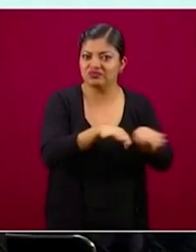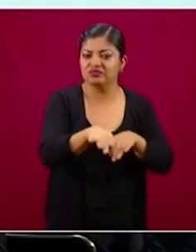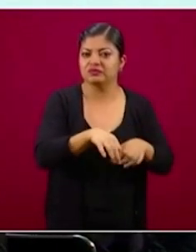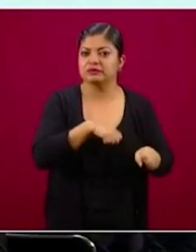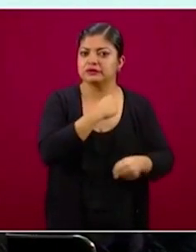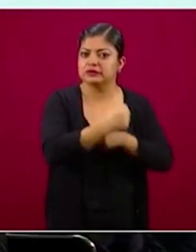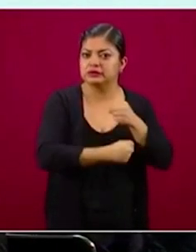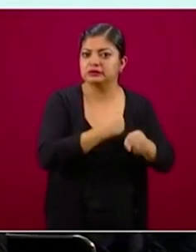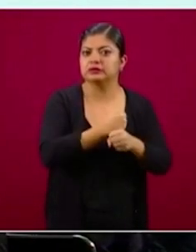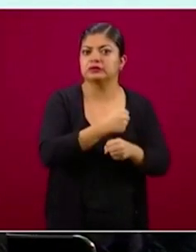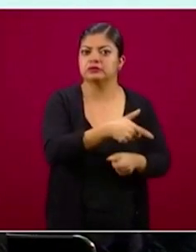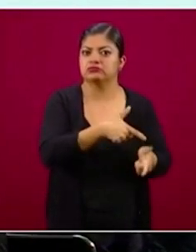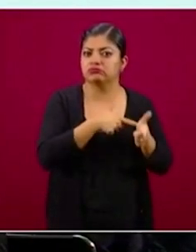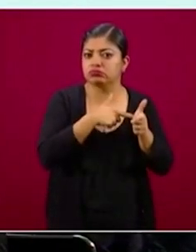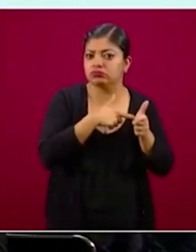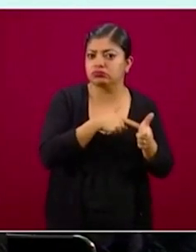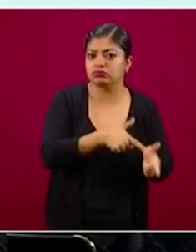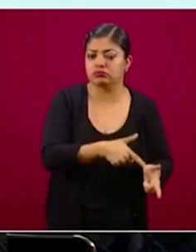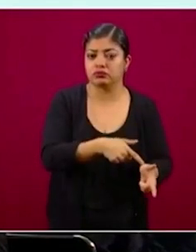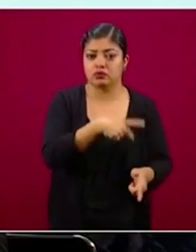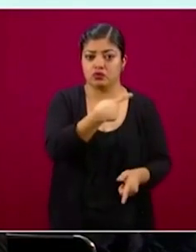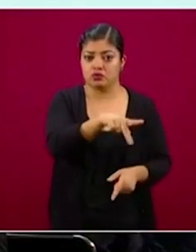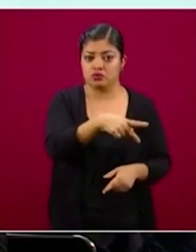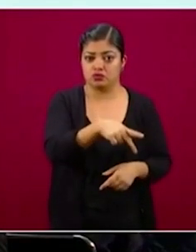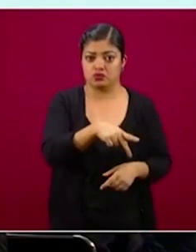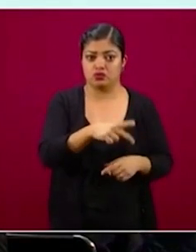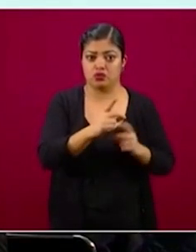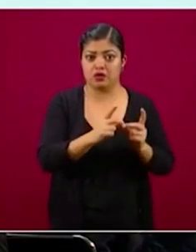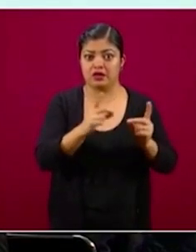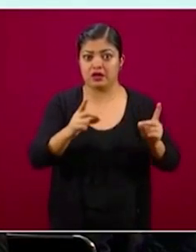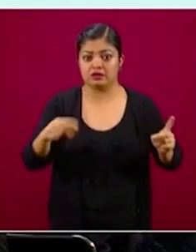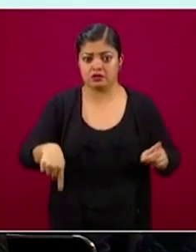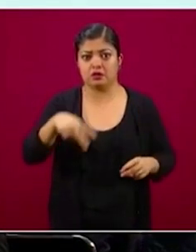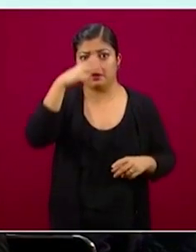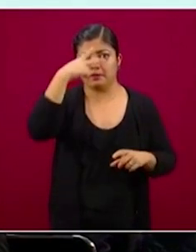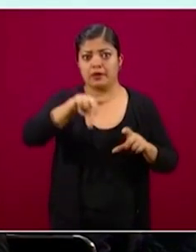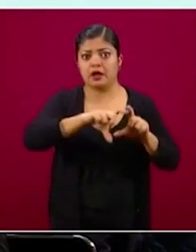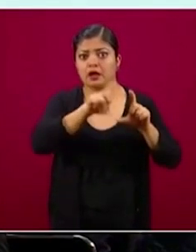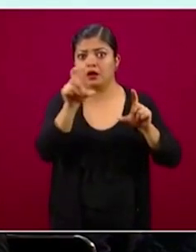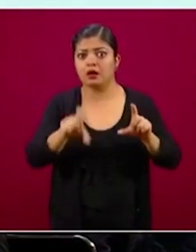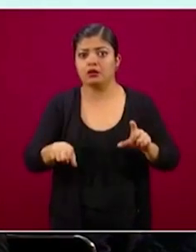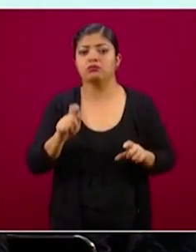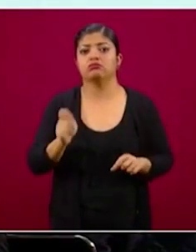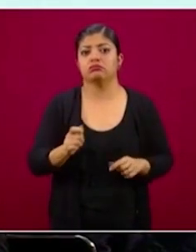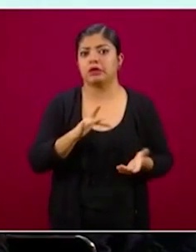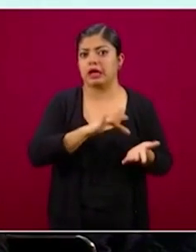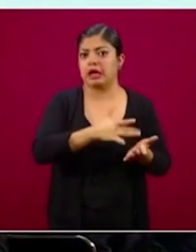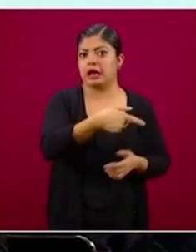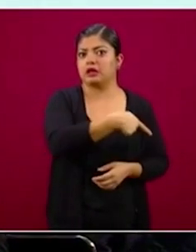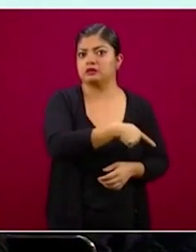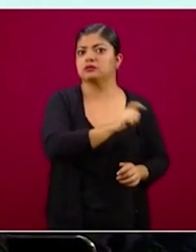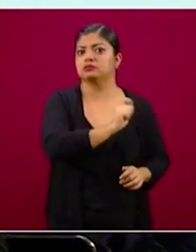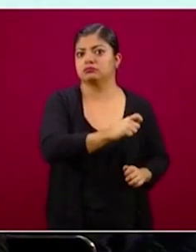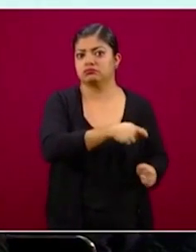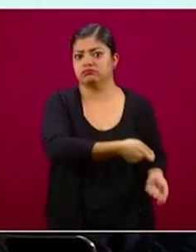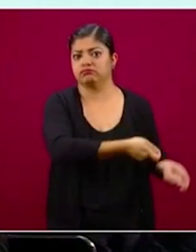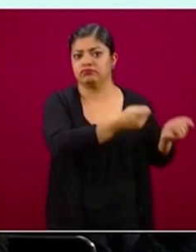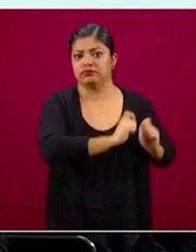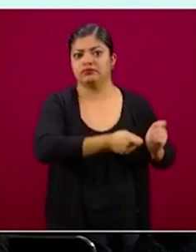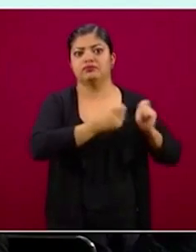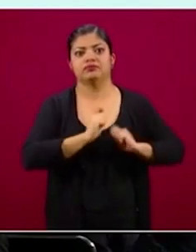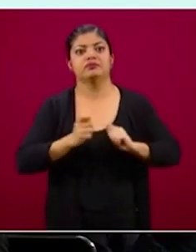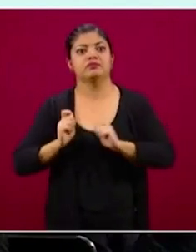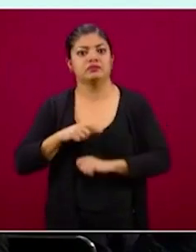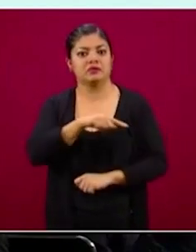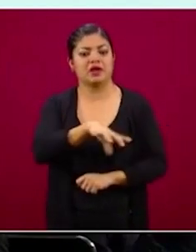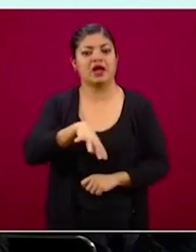adultos mayores. Todo este trabajo que tenemos en México para construir esta patria, pues ha sido el producto del esfuerzo de